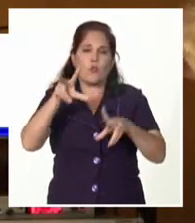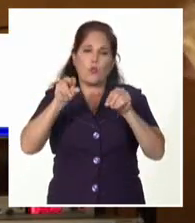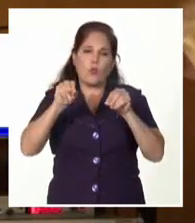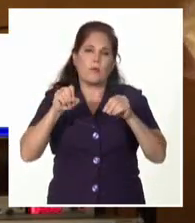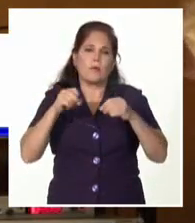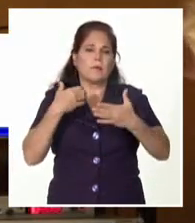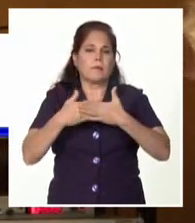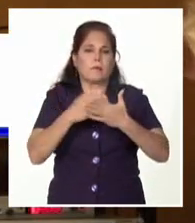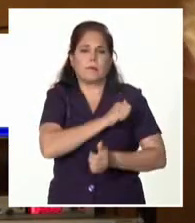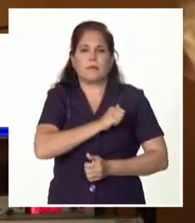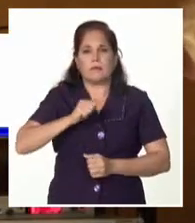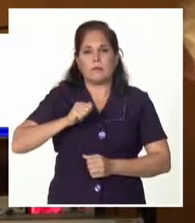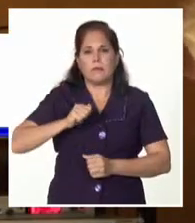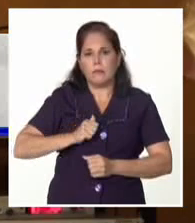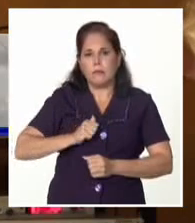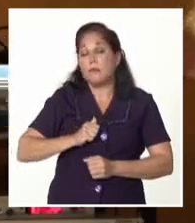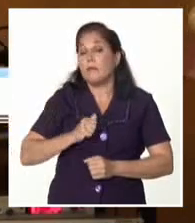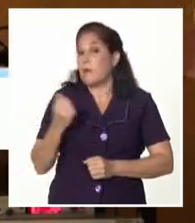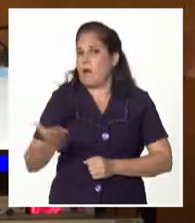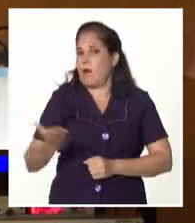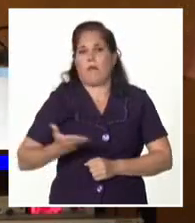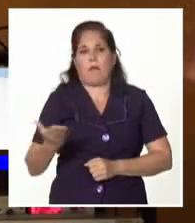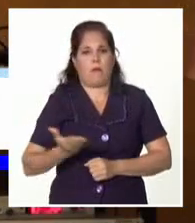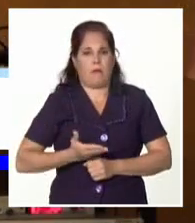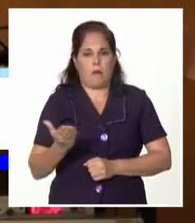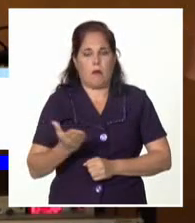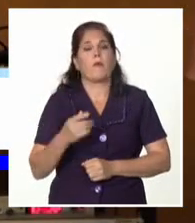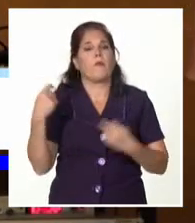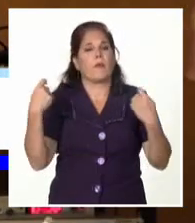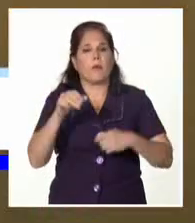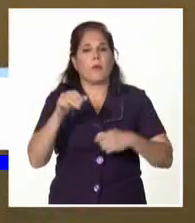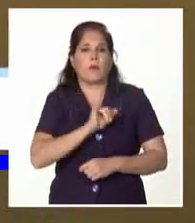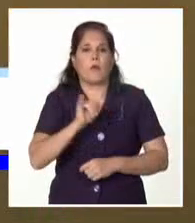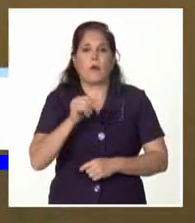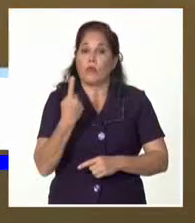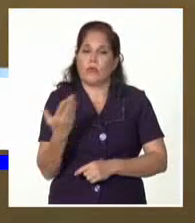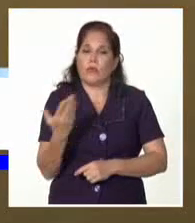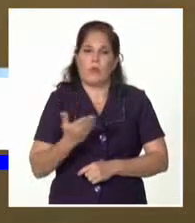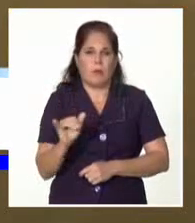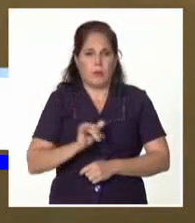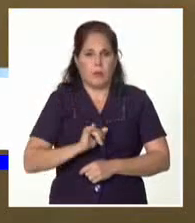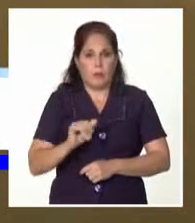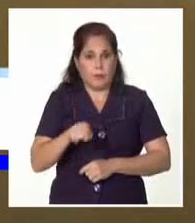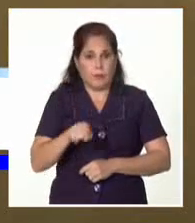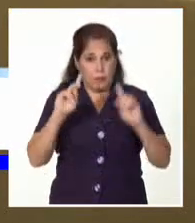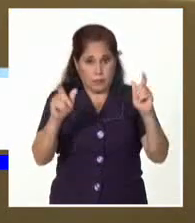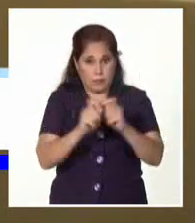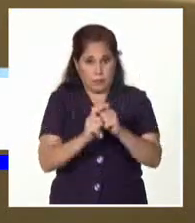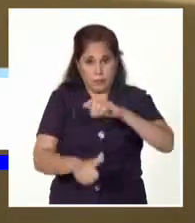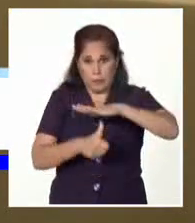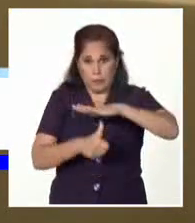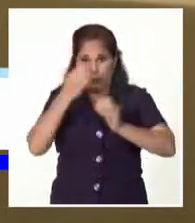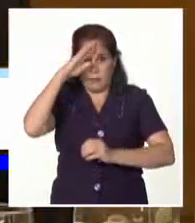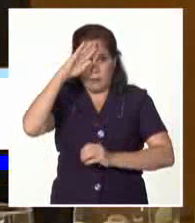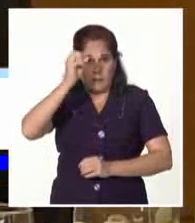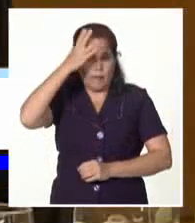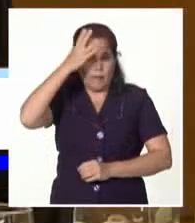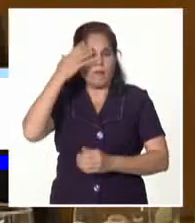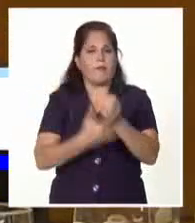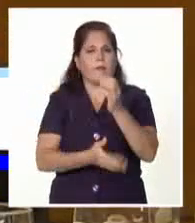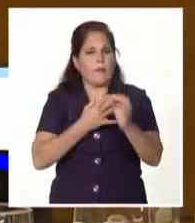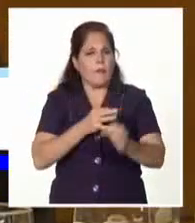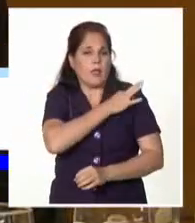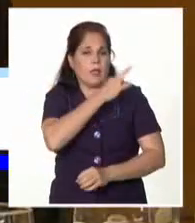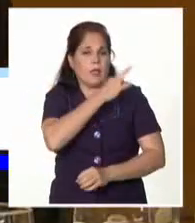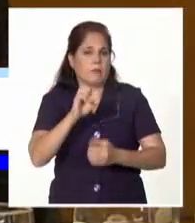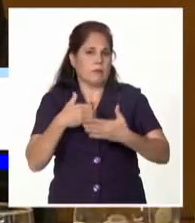Y la empresa privada va mucho más rápido. Y tenemos también nosotros que ir más rápido. En este encuentro, el presidente cubano les ratificó la invitación a los